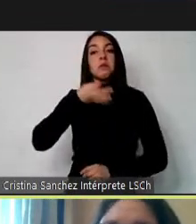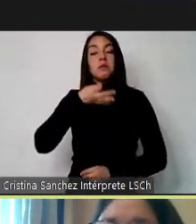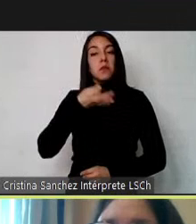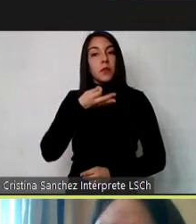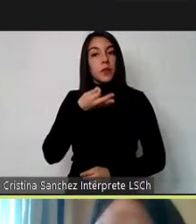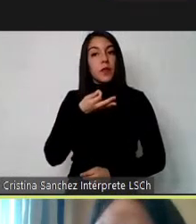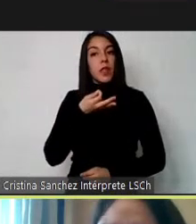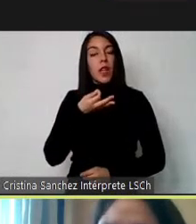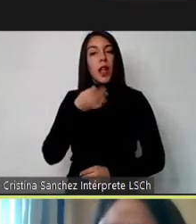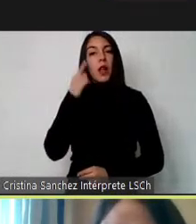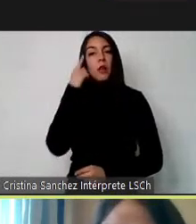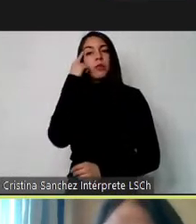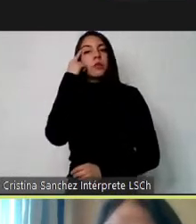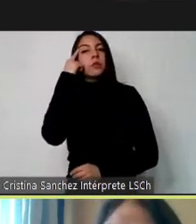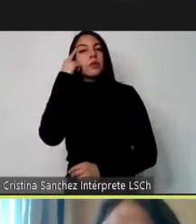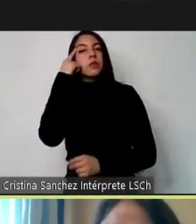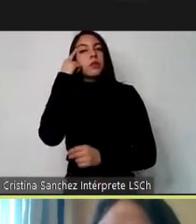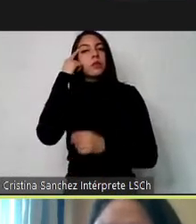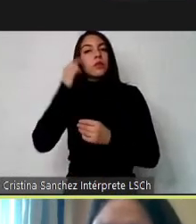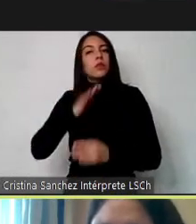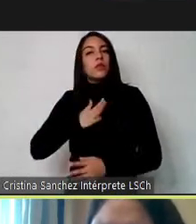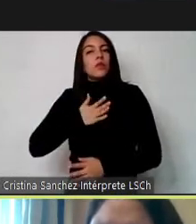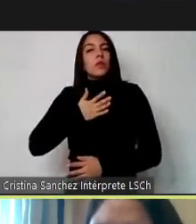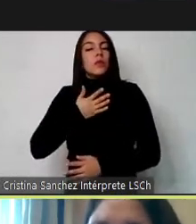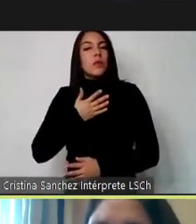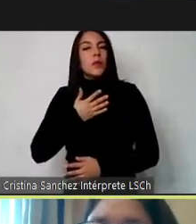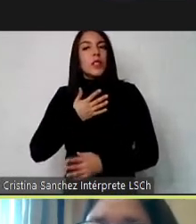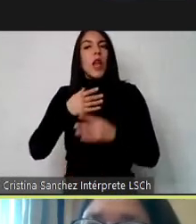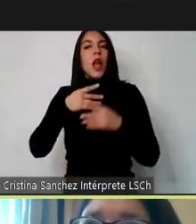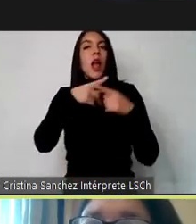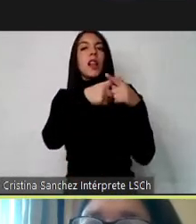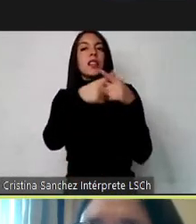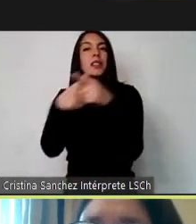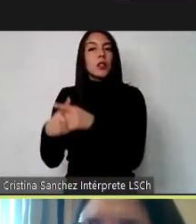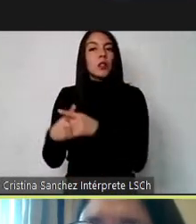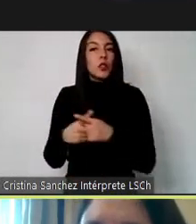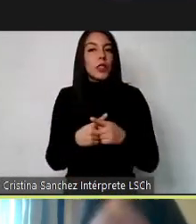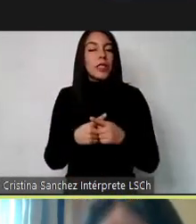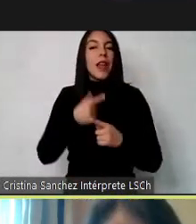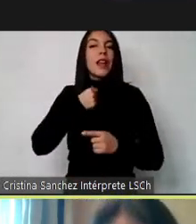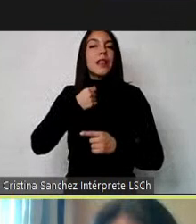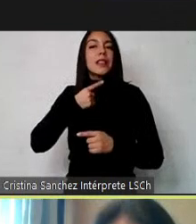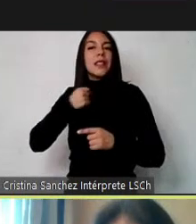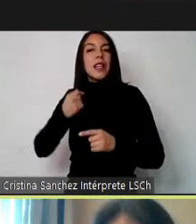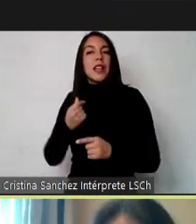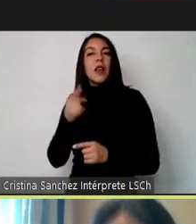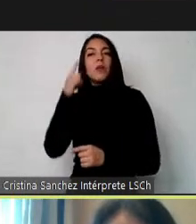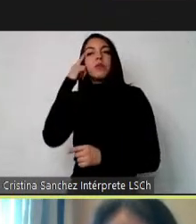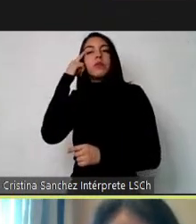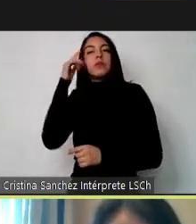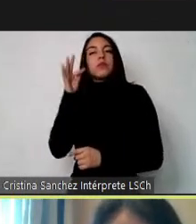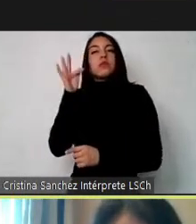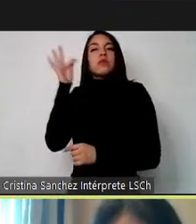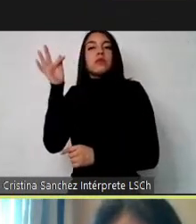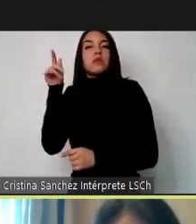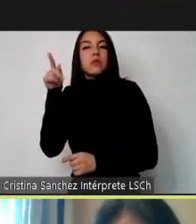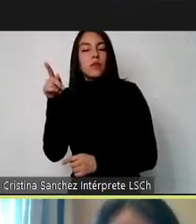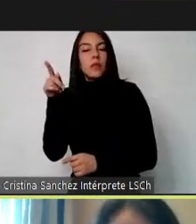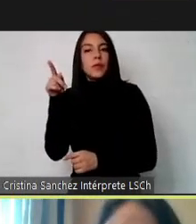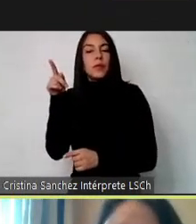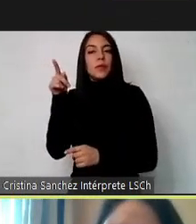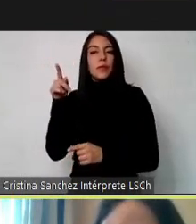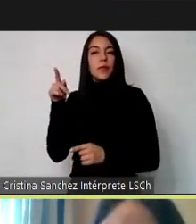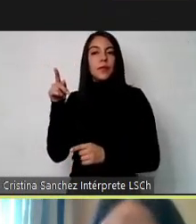las aspiraciones por las cuales una sociedad quiere llegar a ser. Es decir, es lo aspiracional,